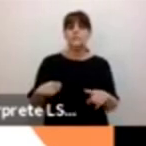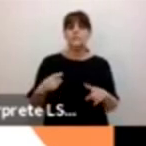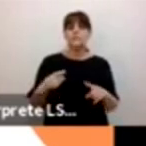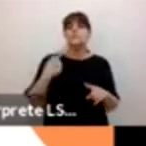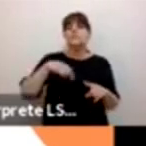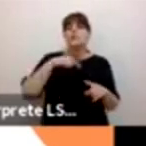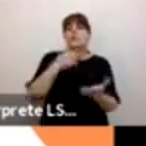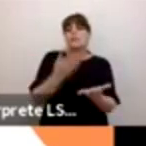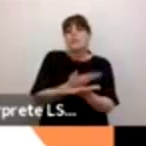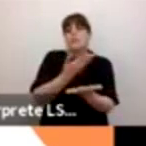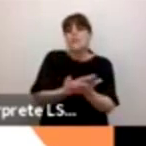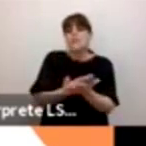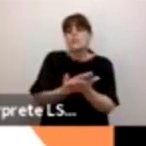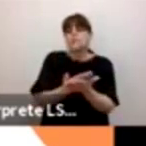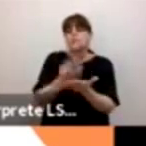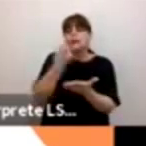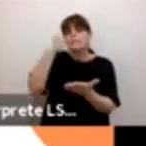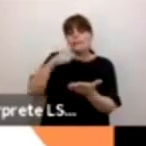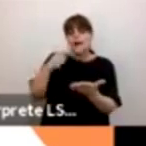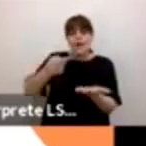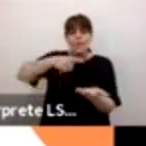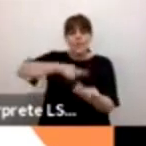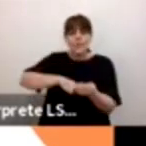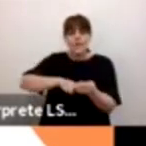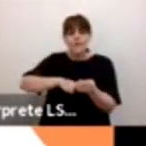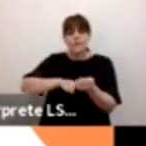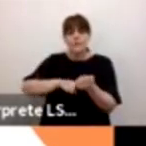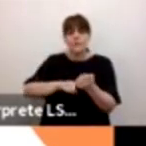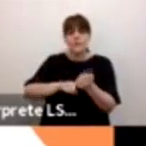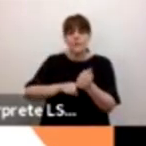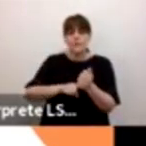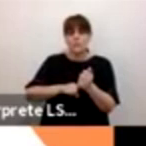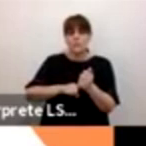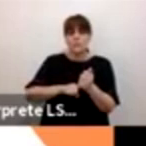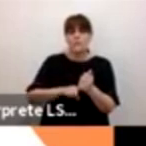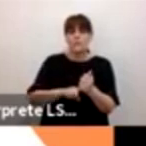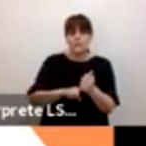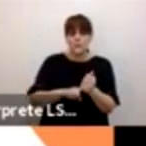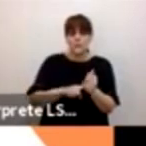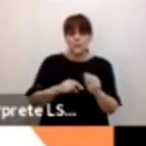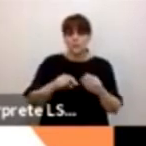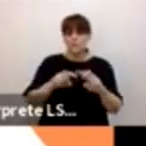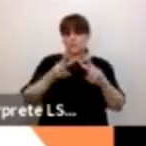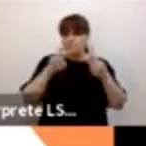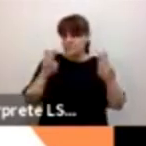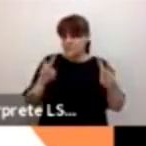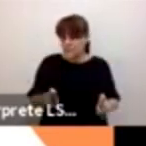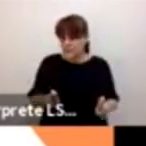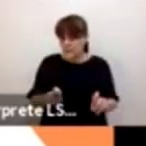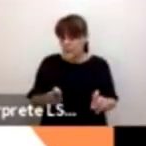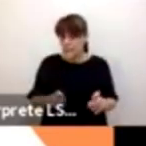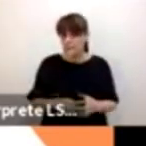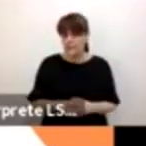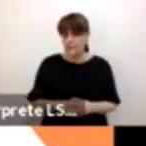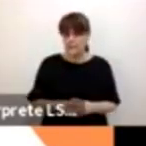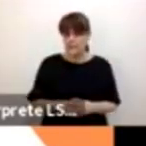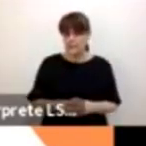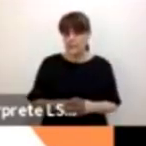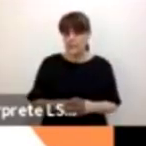integren estos estudios de género, de sexualidad e identidades complejas